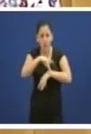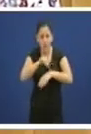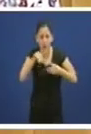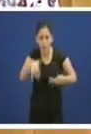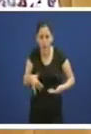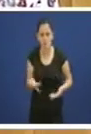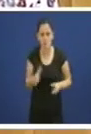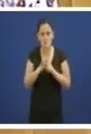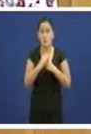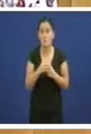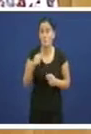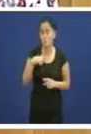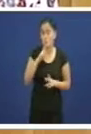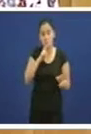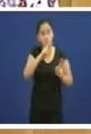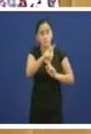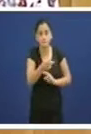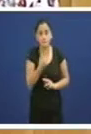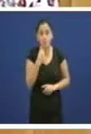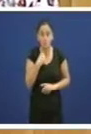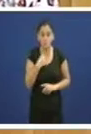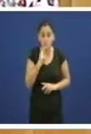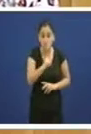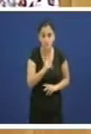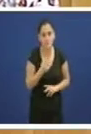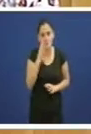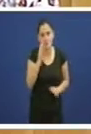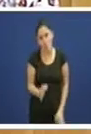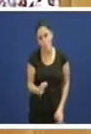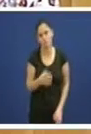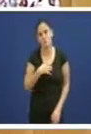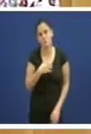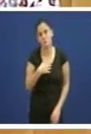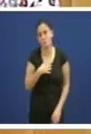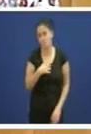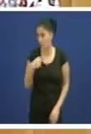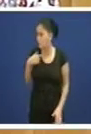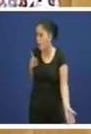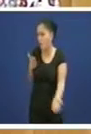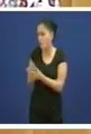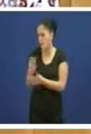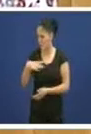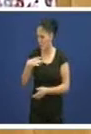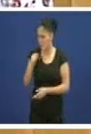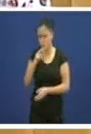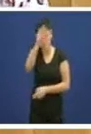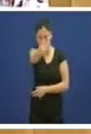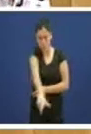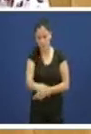circunstancias e eu lle dicen que eu non lle podía garantir pidolle señora conselleira que lle garanta a vostede nesta tribuna